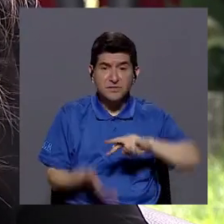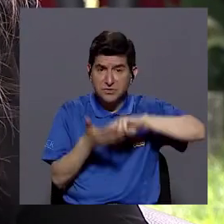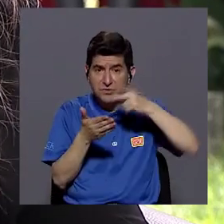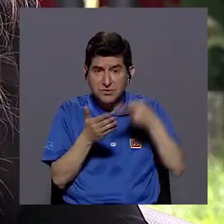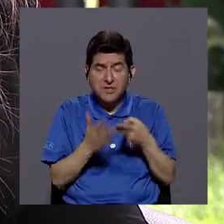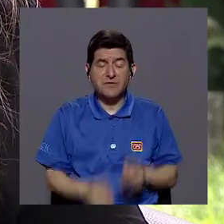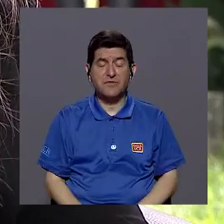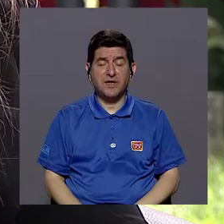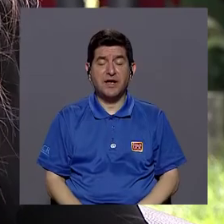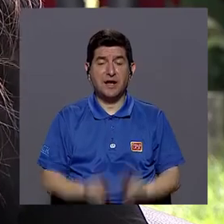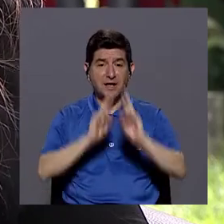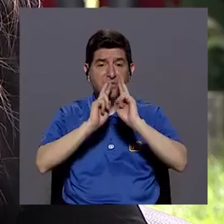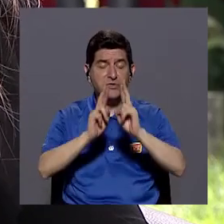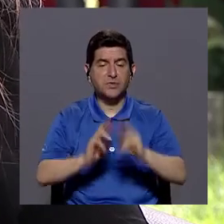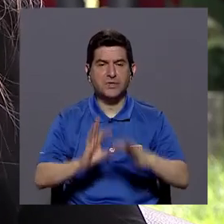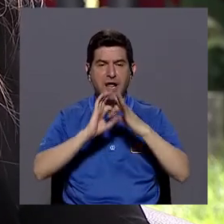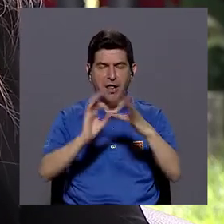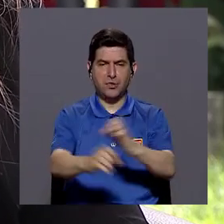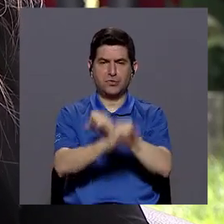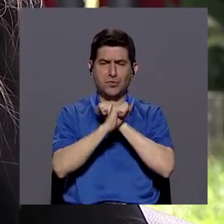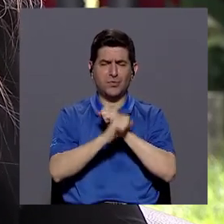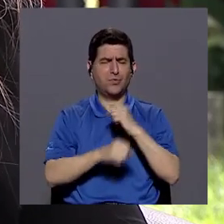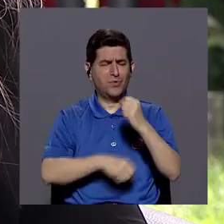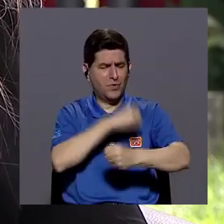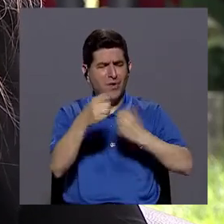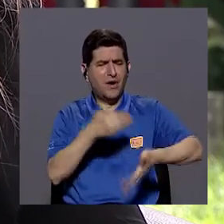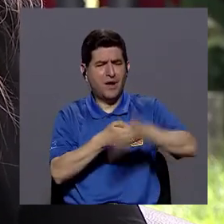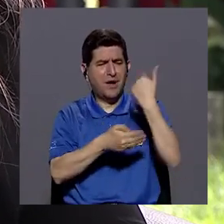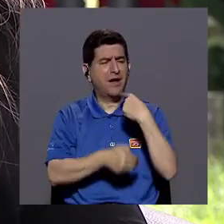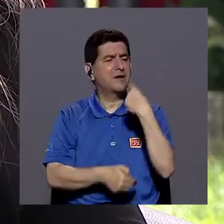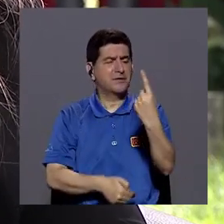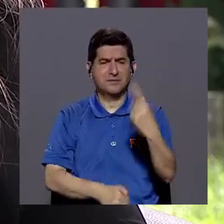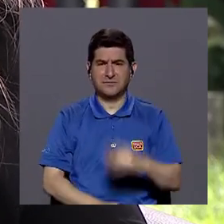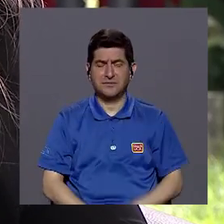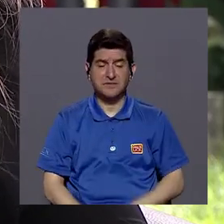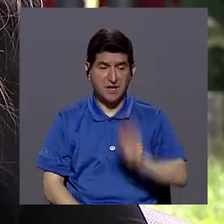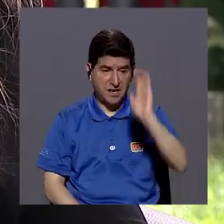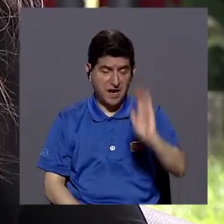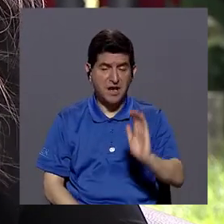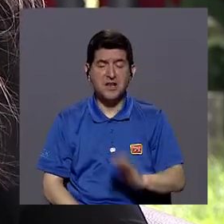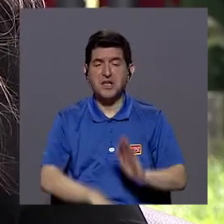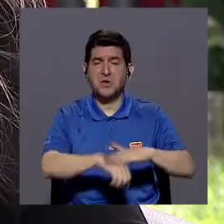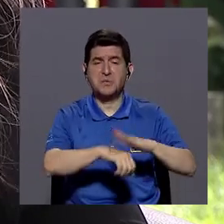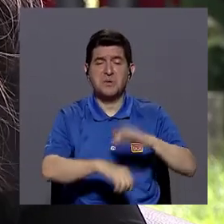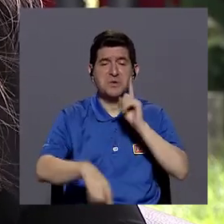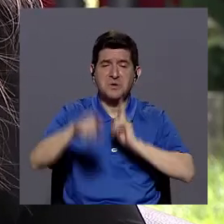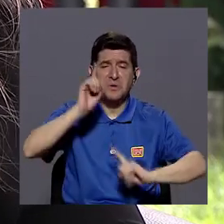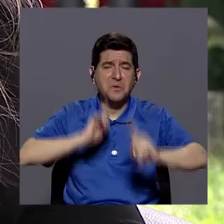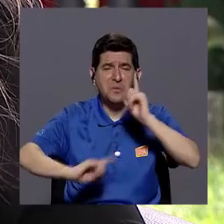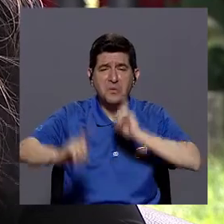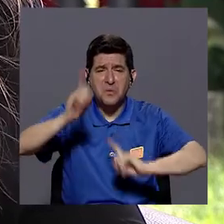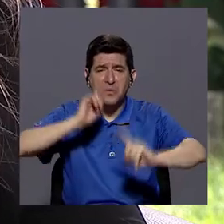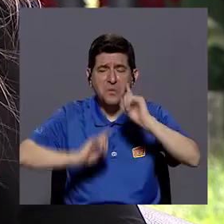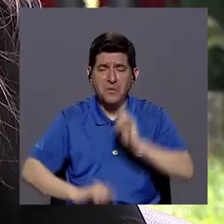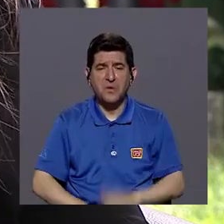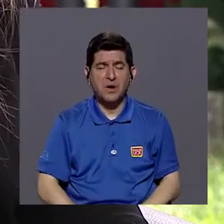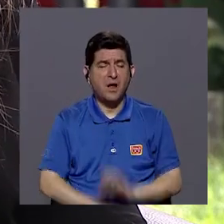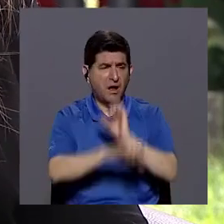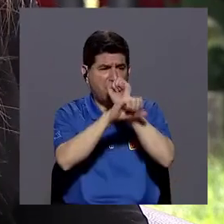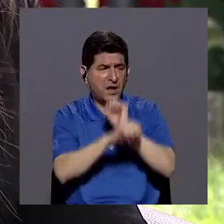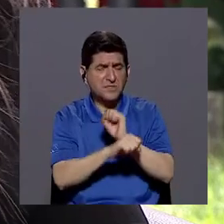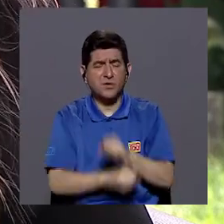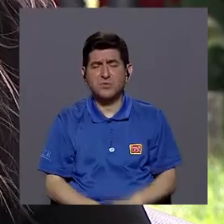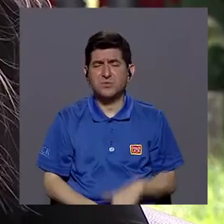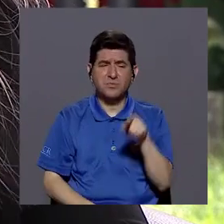una consecuencia de los vínculos seguros, ¿verdad? Hace muchos años decíamos que el niño había que dejarlo llorar porque se